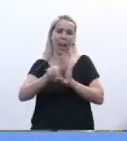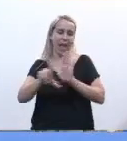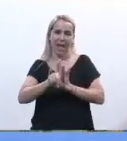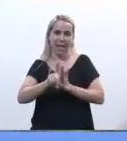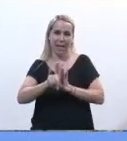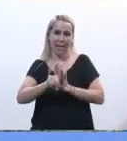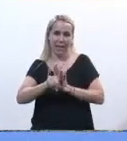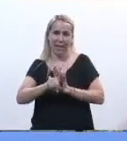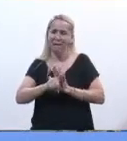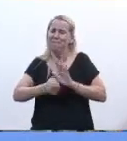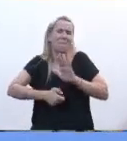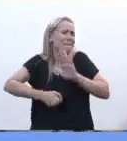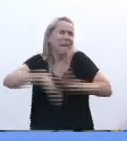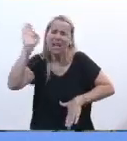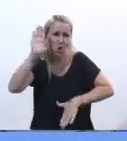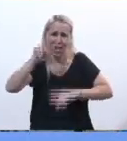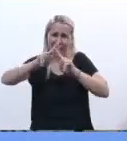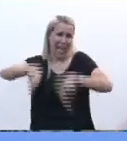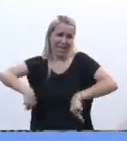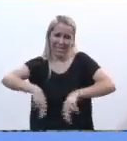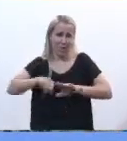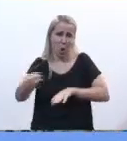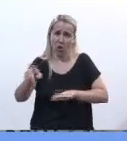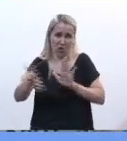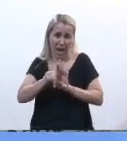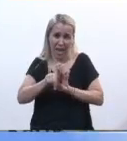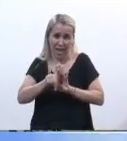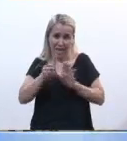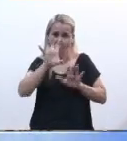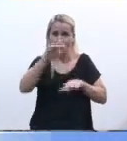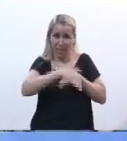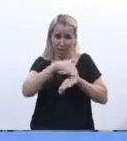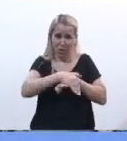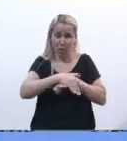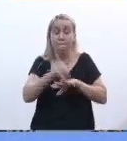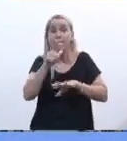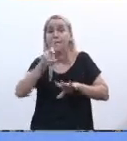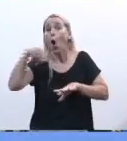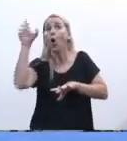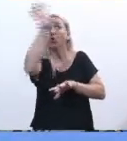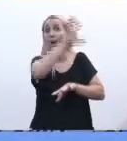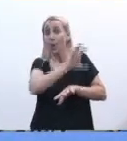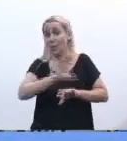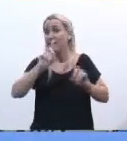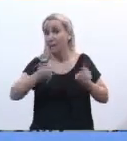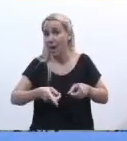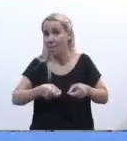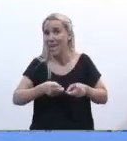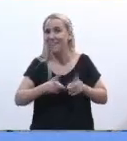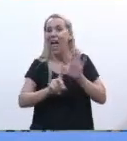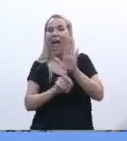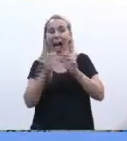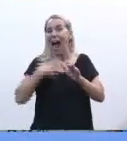ampliamente mayoritario. y me parece que lo mismo ocurre en otras provincias, en especial en el norte